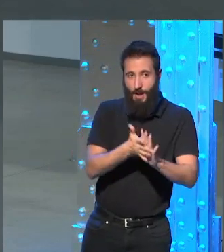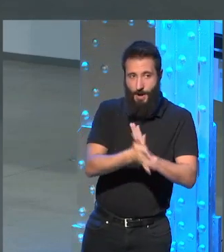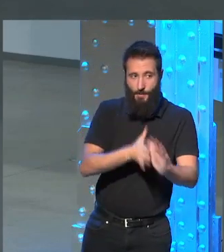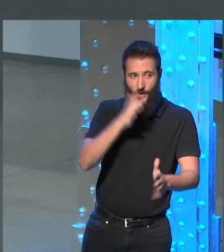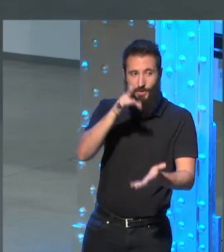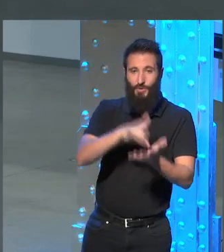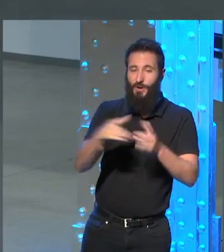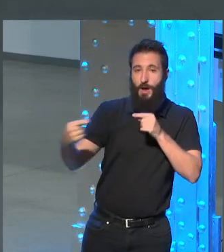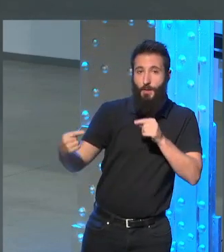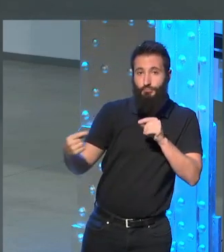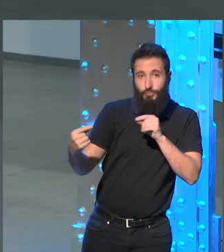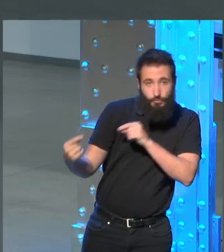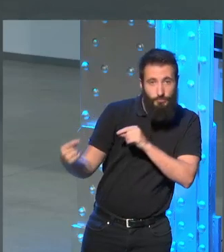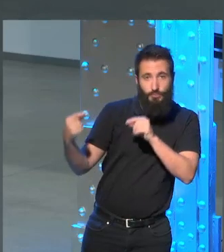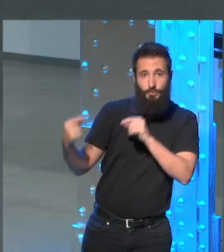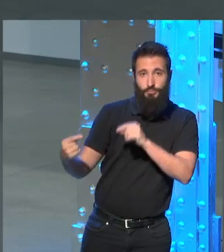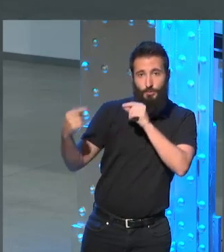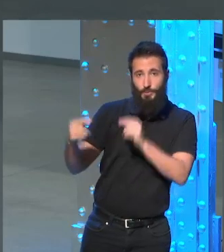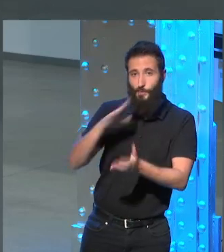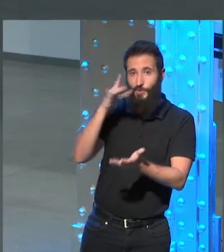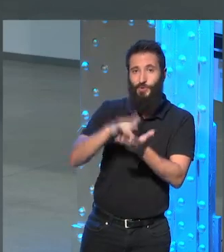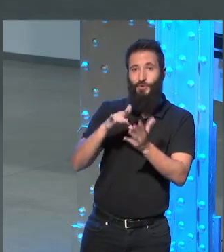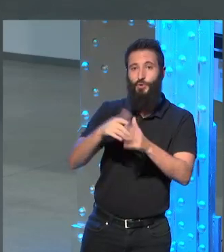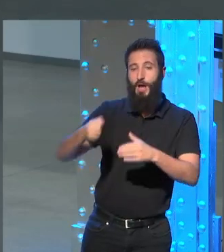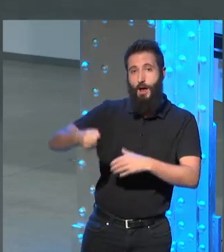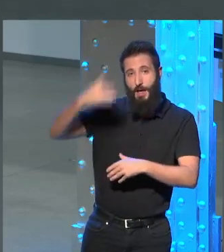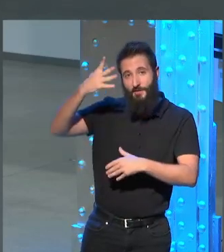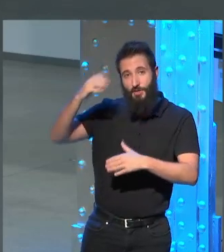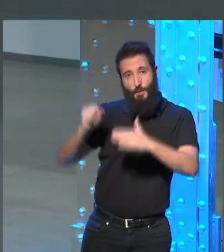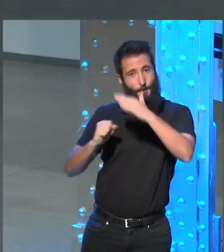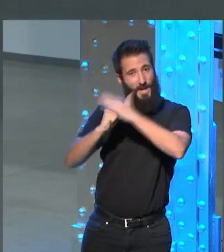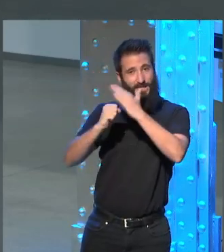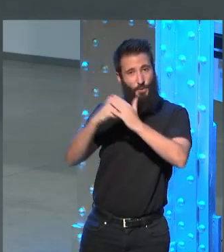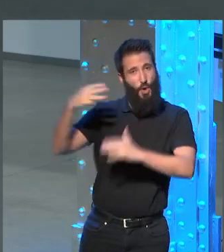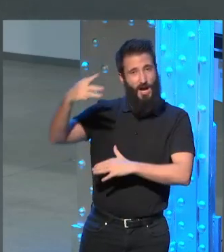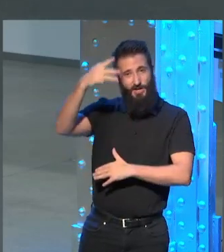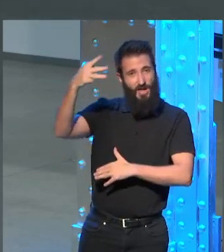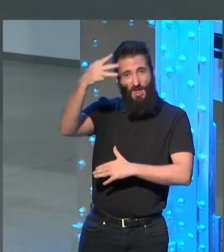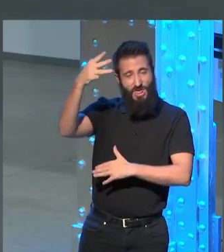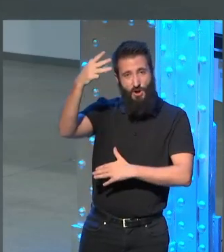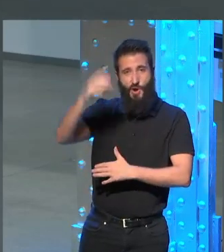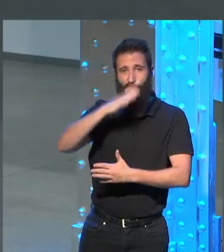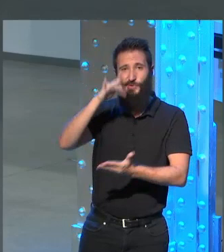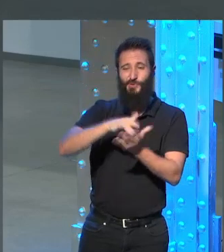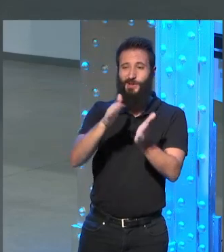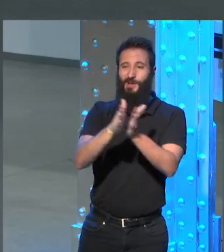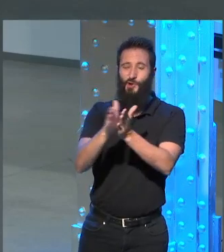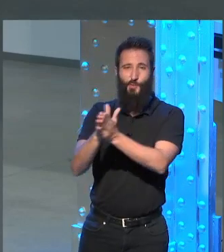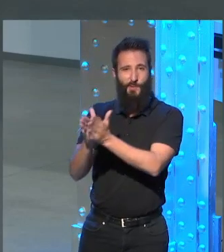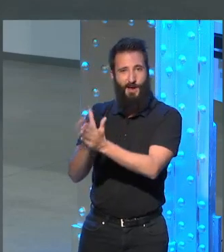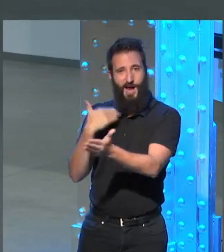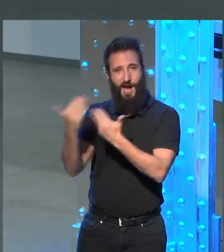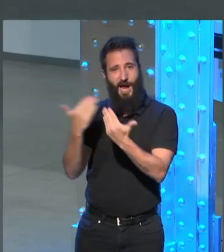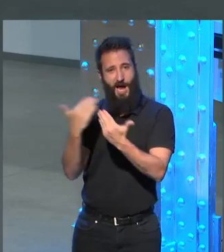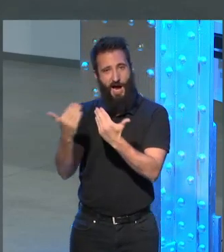discutiendo en el último en piso en el tercer piso de Charlie Hebdo con los compañeros de la